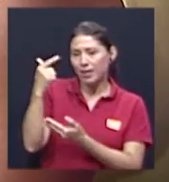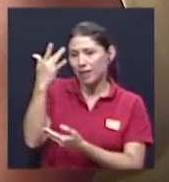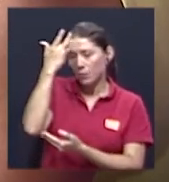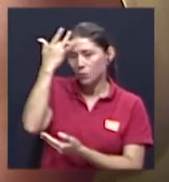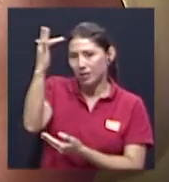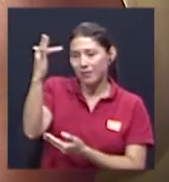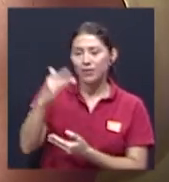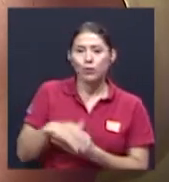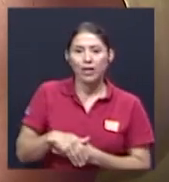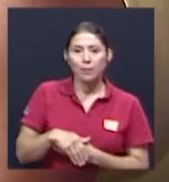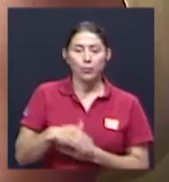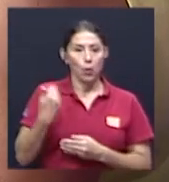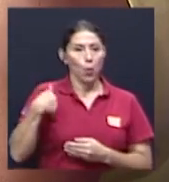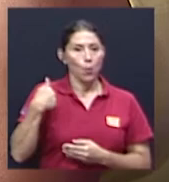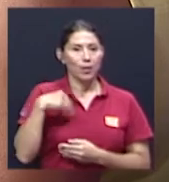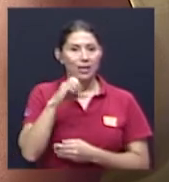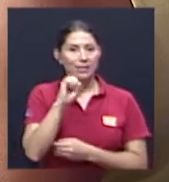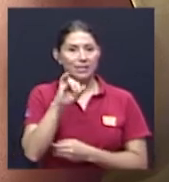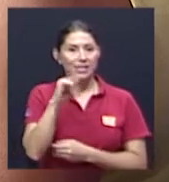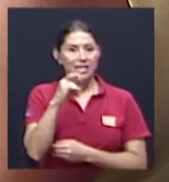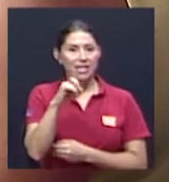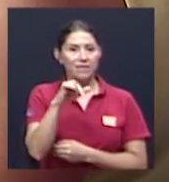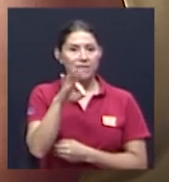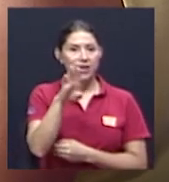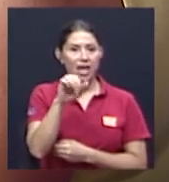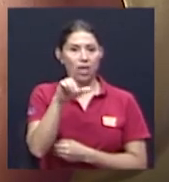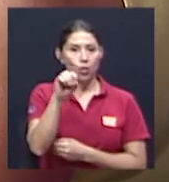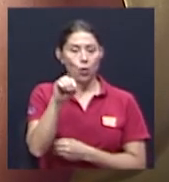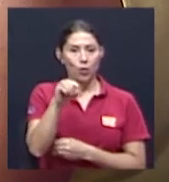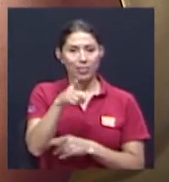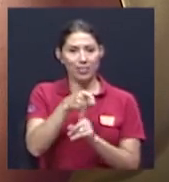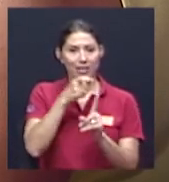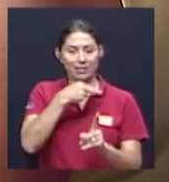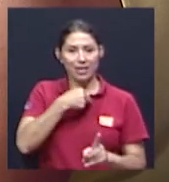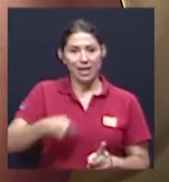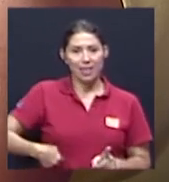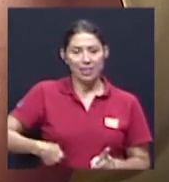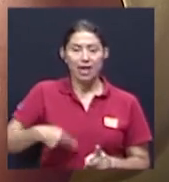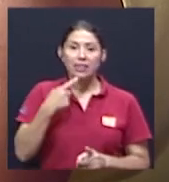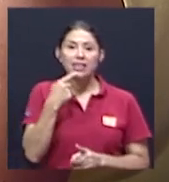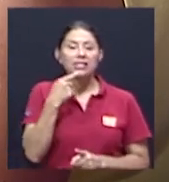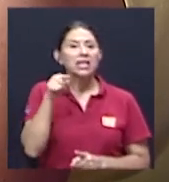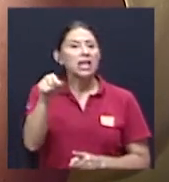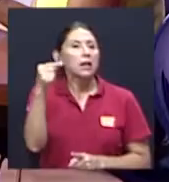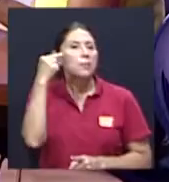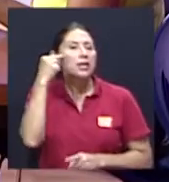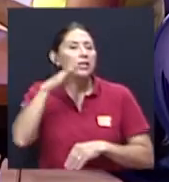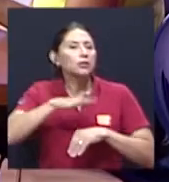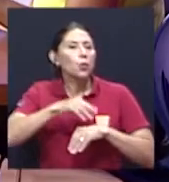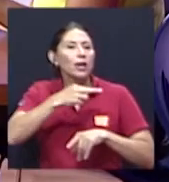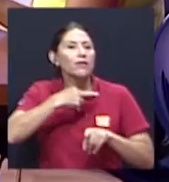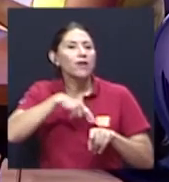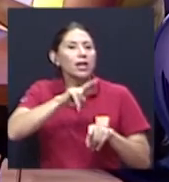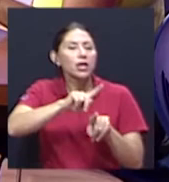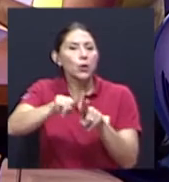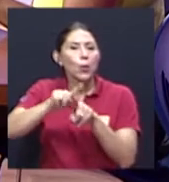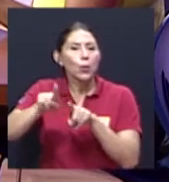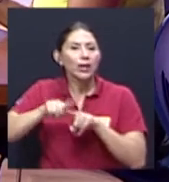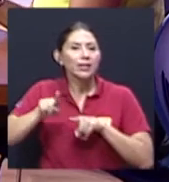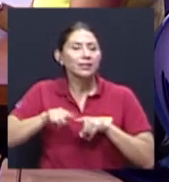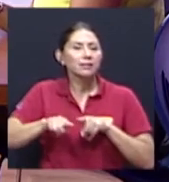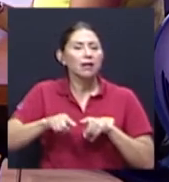Sigifredo de Bolaños de Heredia dice que piensa en relación a las religiones que la historia lo que han tenido